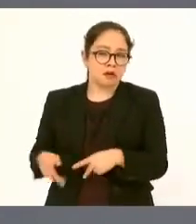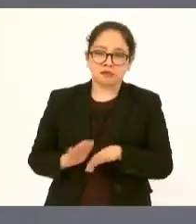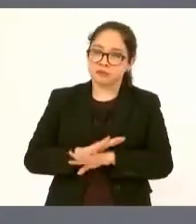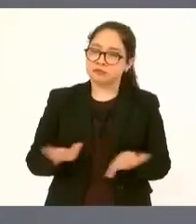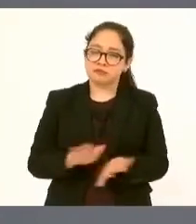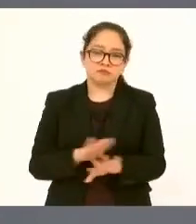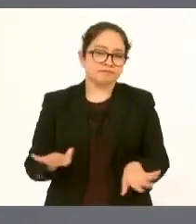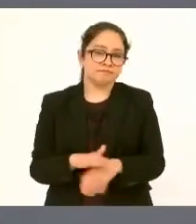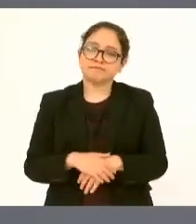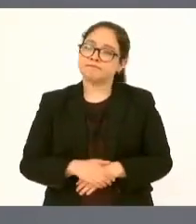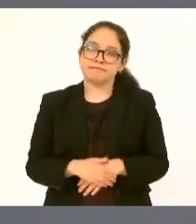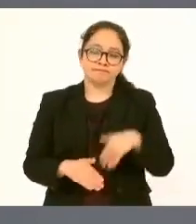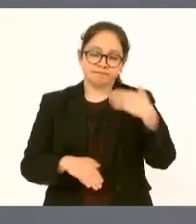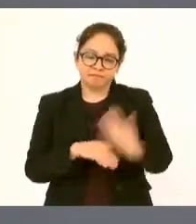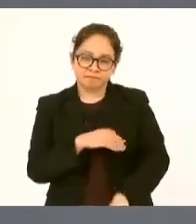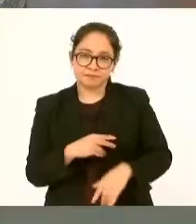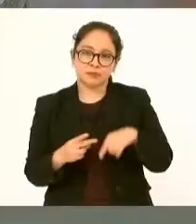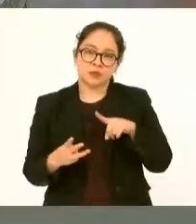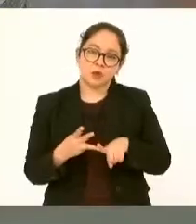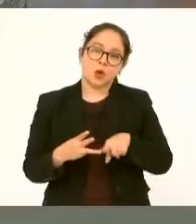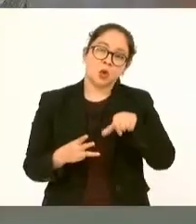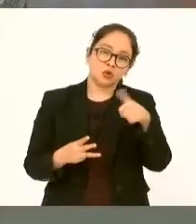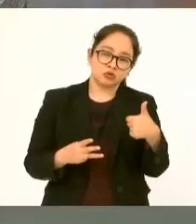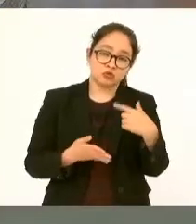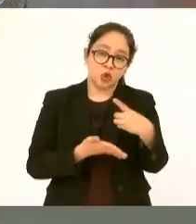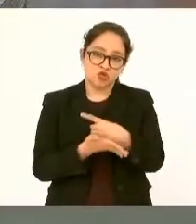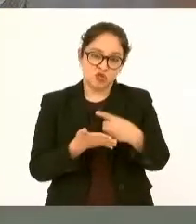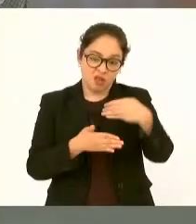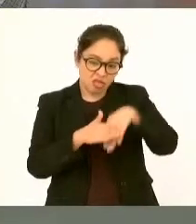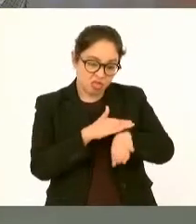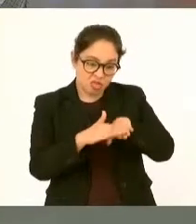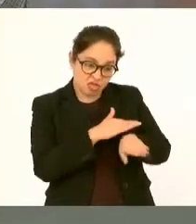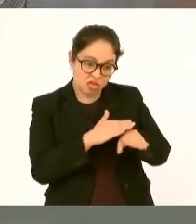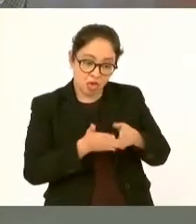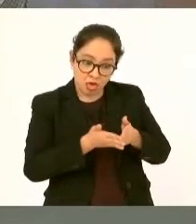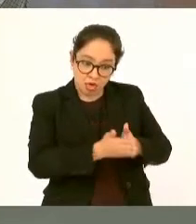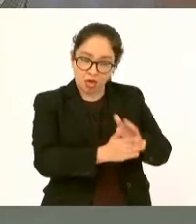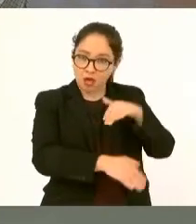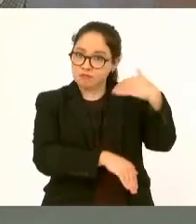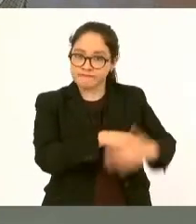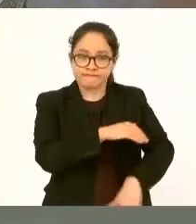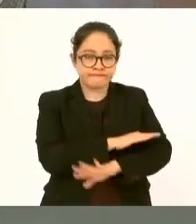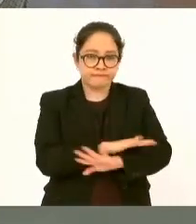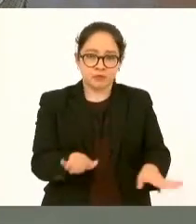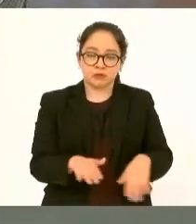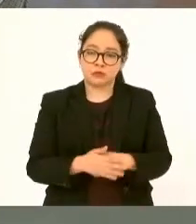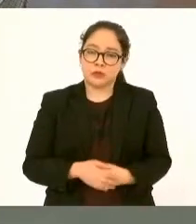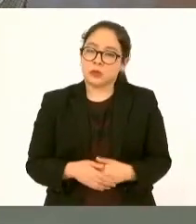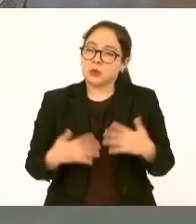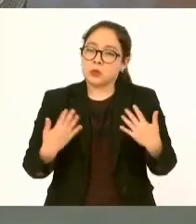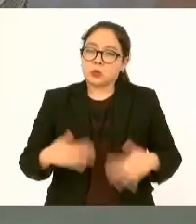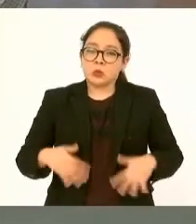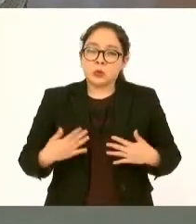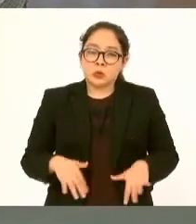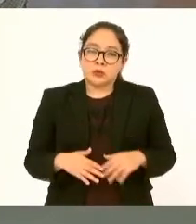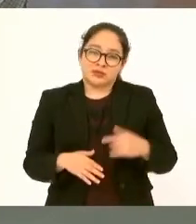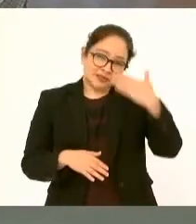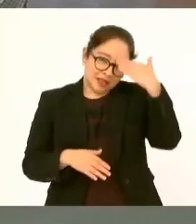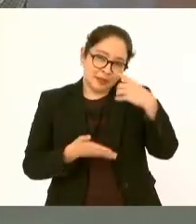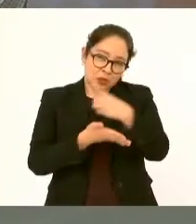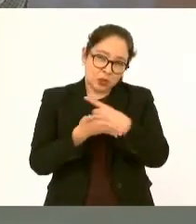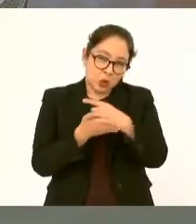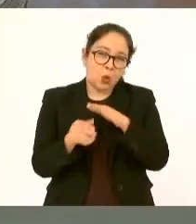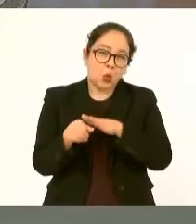combata el ingreso de drogas sobre todo de fentanilo de